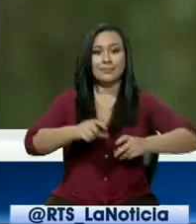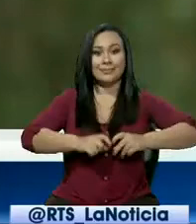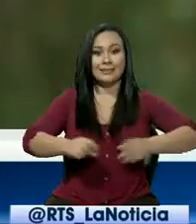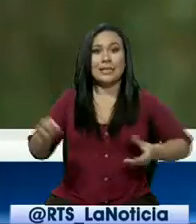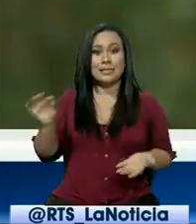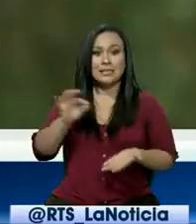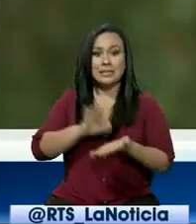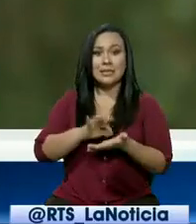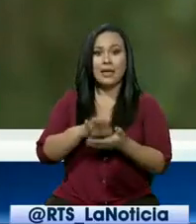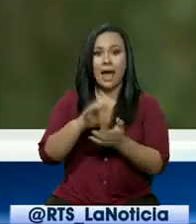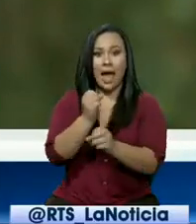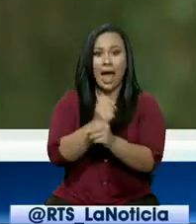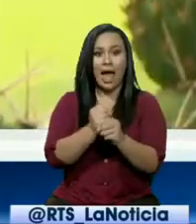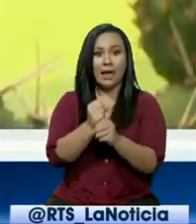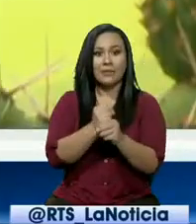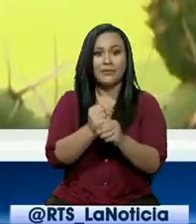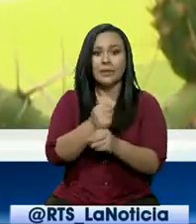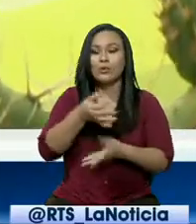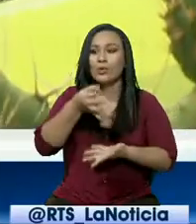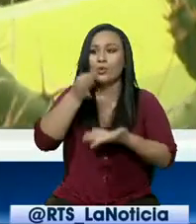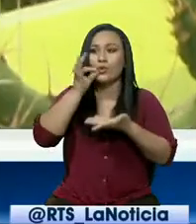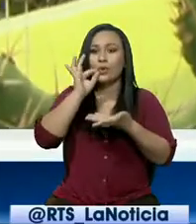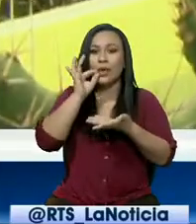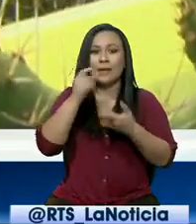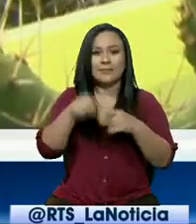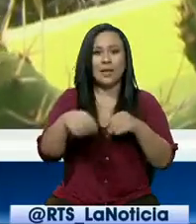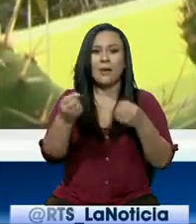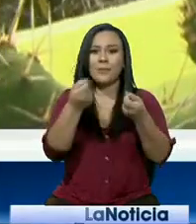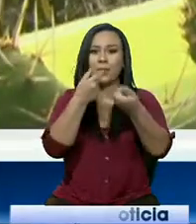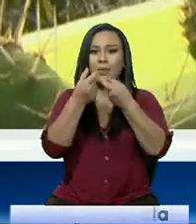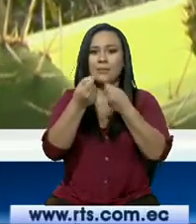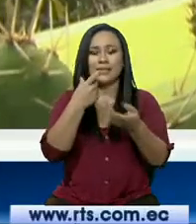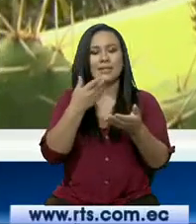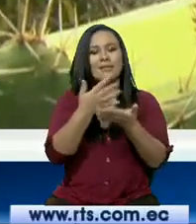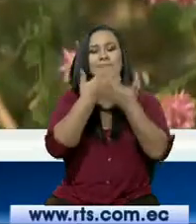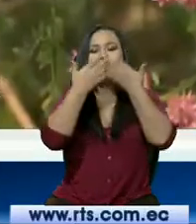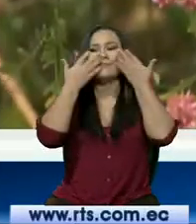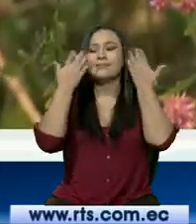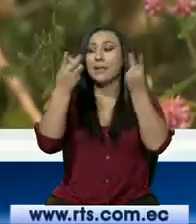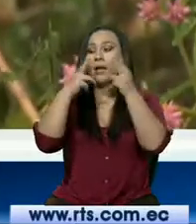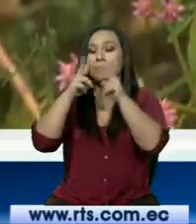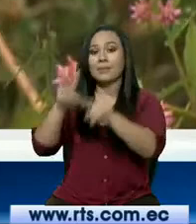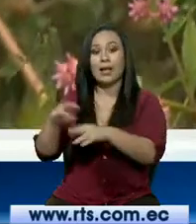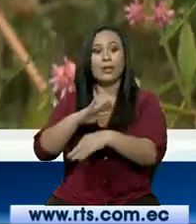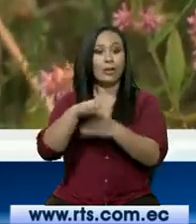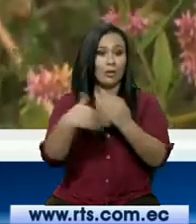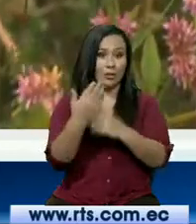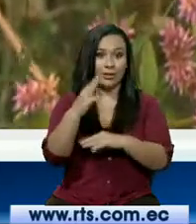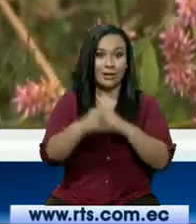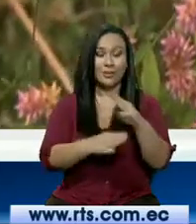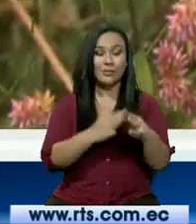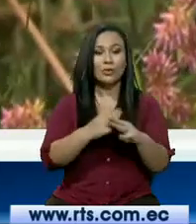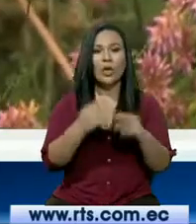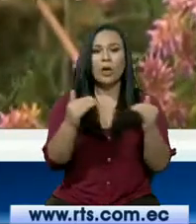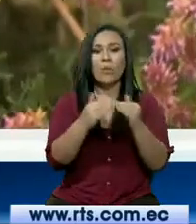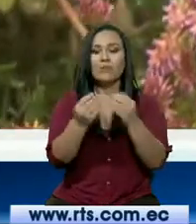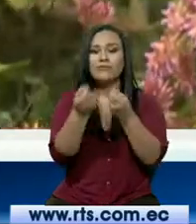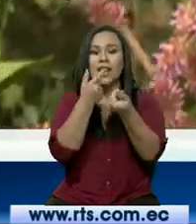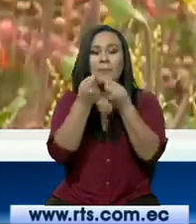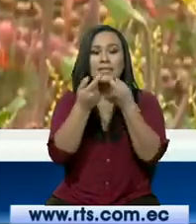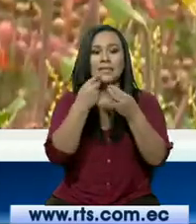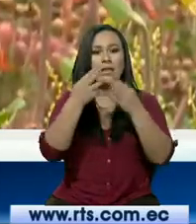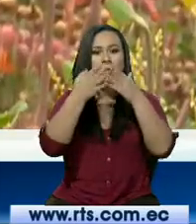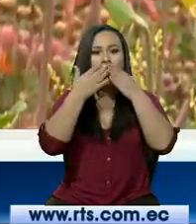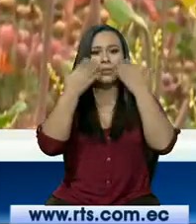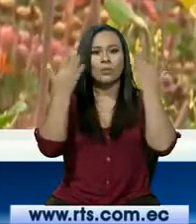se prepara el café de algarrobo. Es una farmacia natural al ser un bosque. Como todos los bosques del mundo, son farmacias naturales.